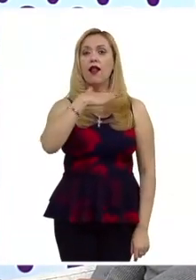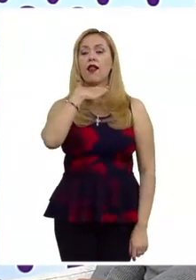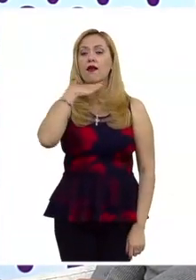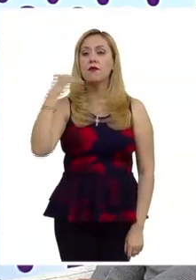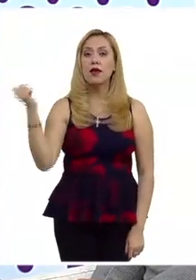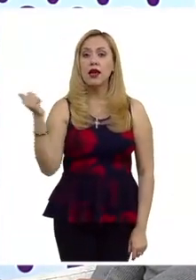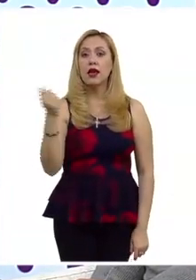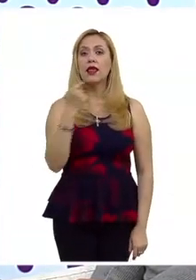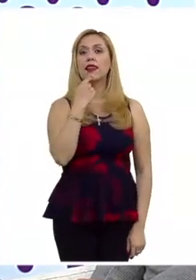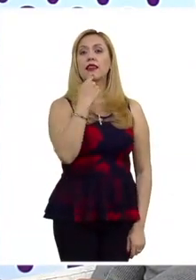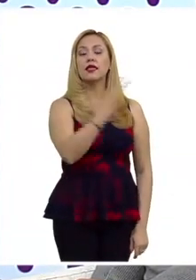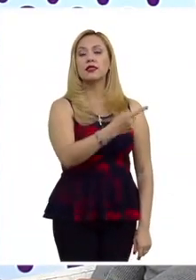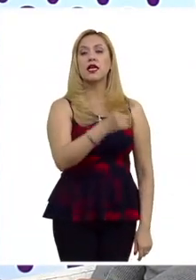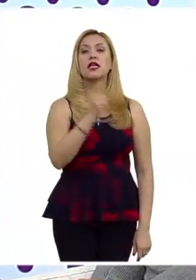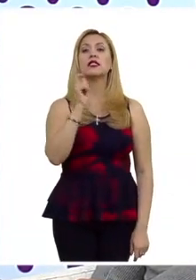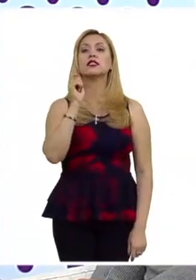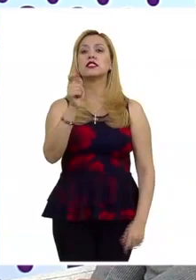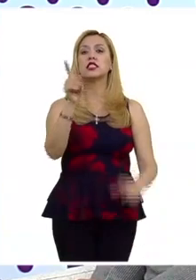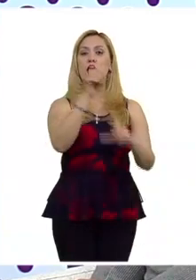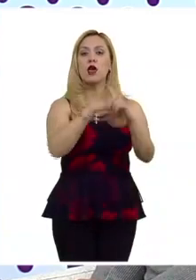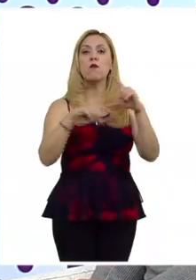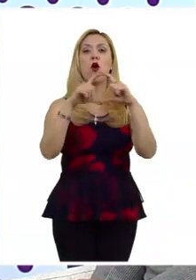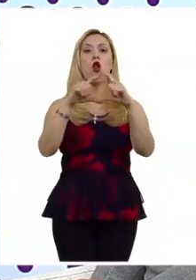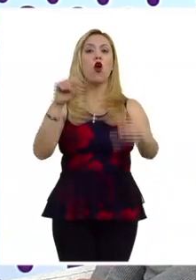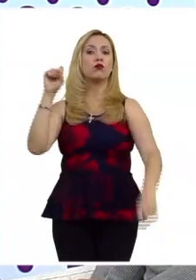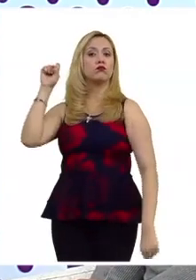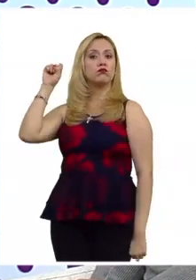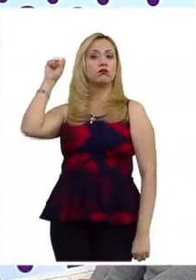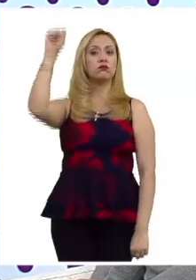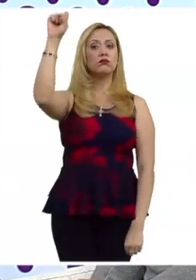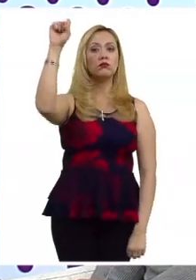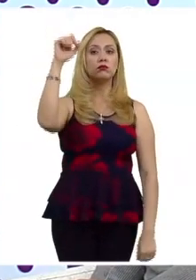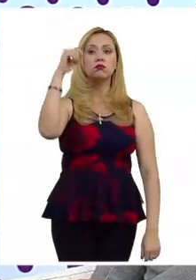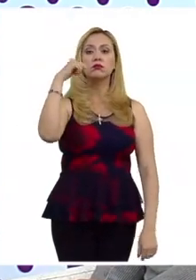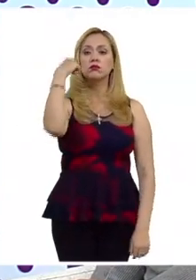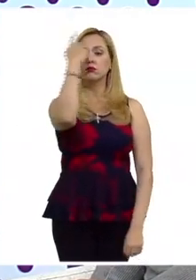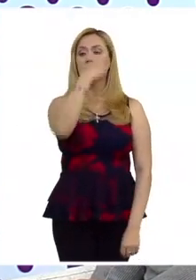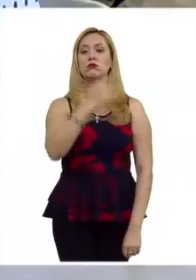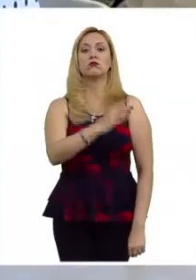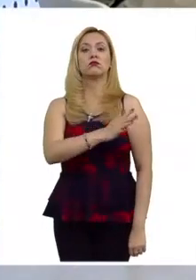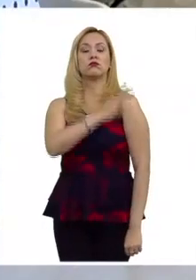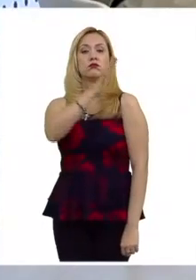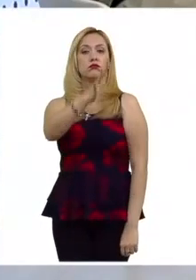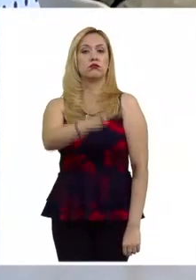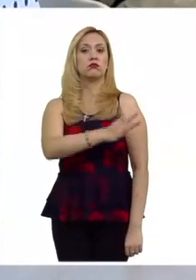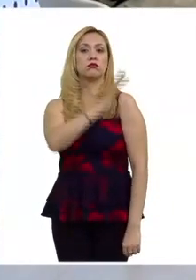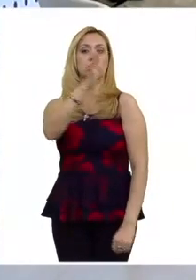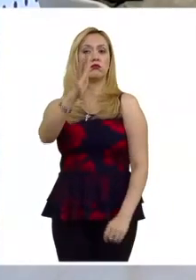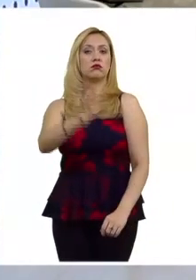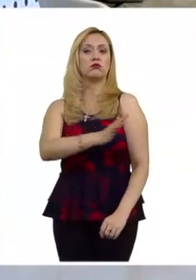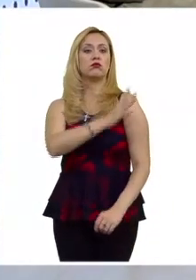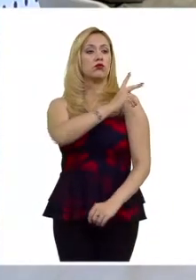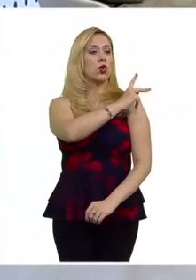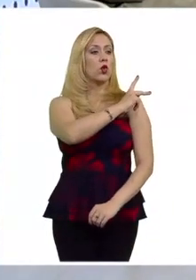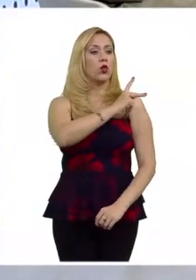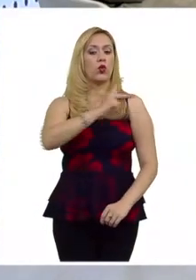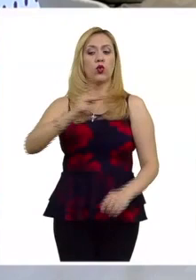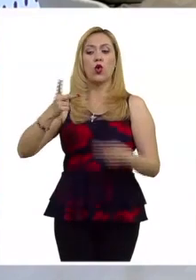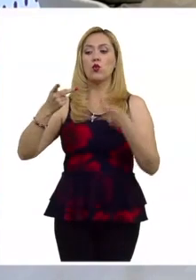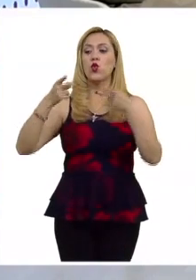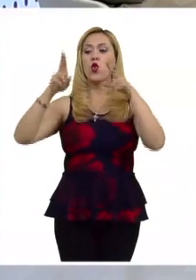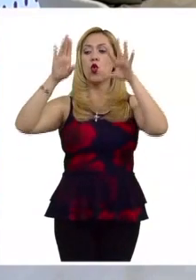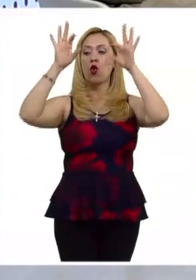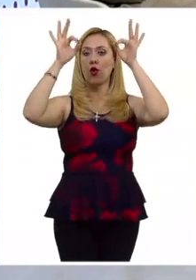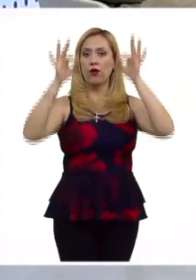lo definía como el símbolo de la supremacía aria en su libro Mi lucha entonces es un símbolo que ni equivocamente